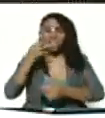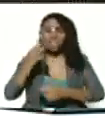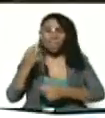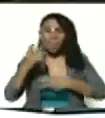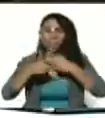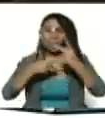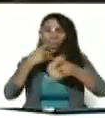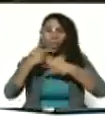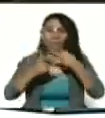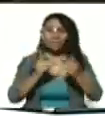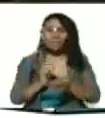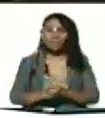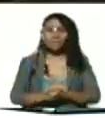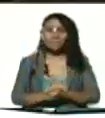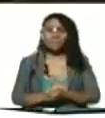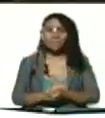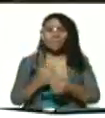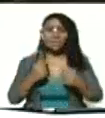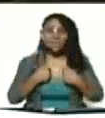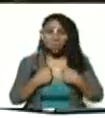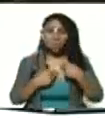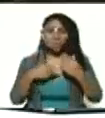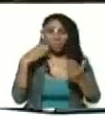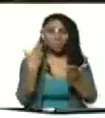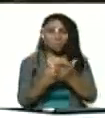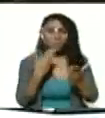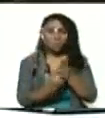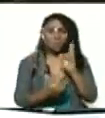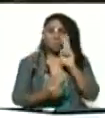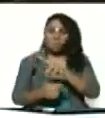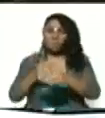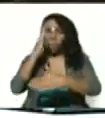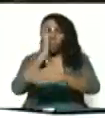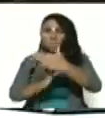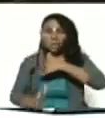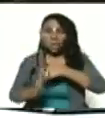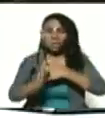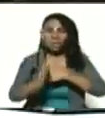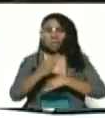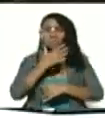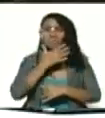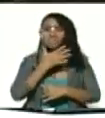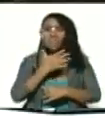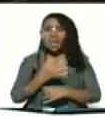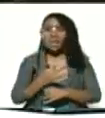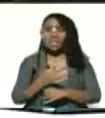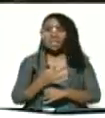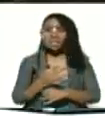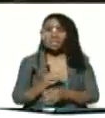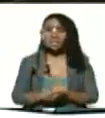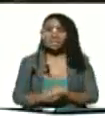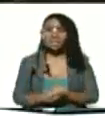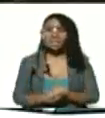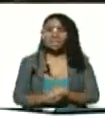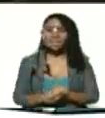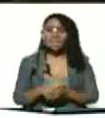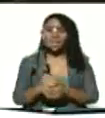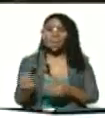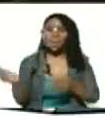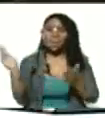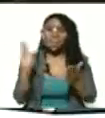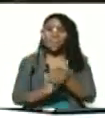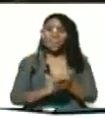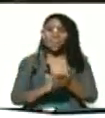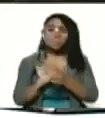política he visto la humildad la sencillez de la puesta en escena